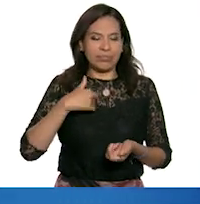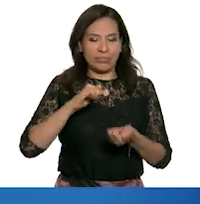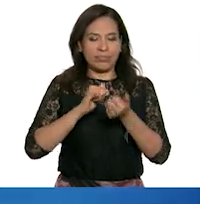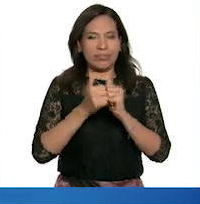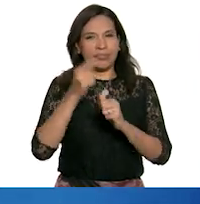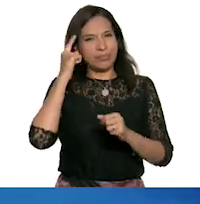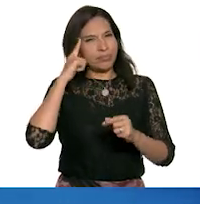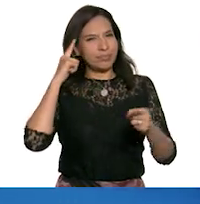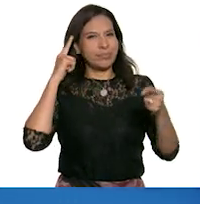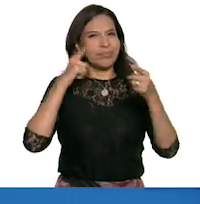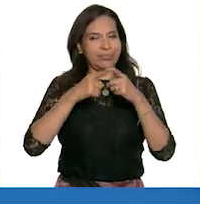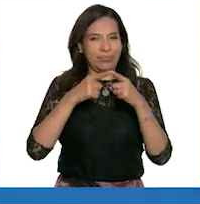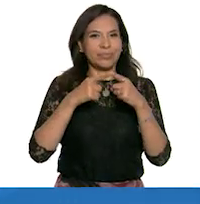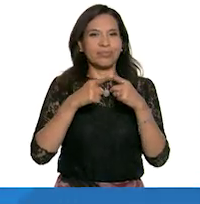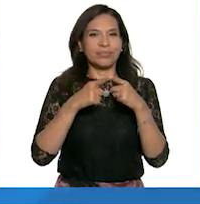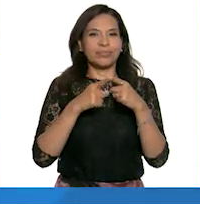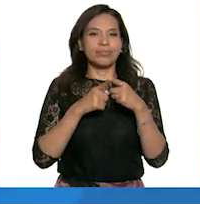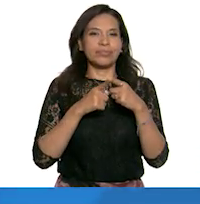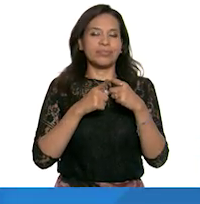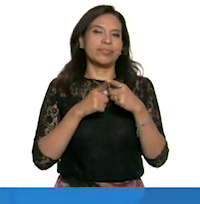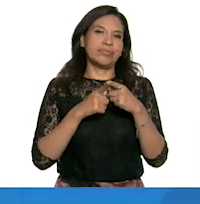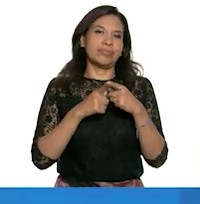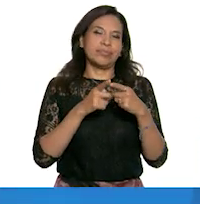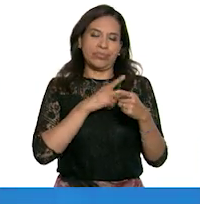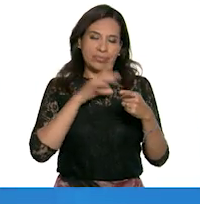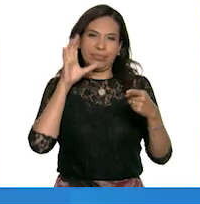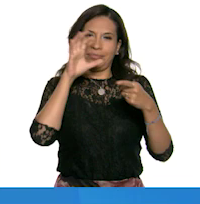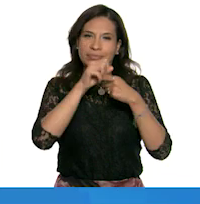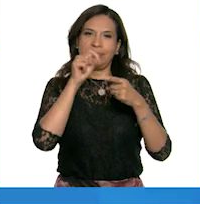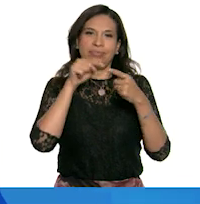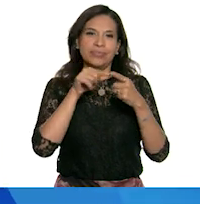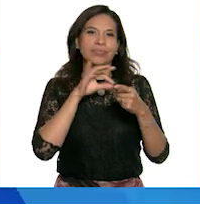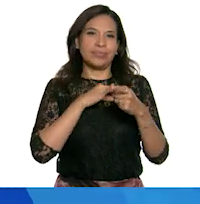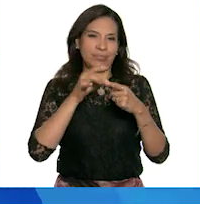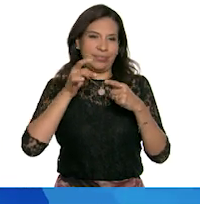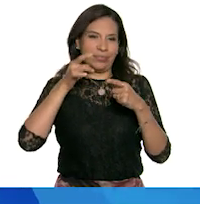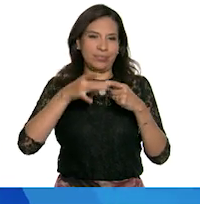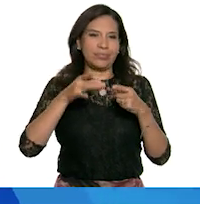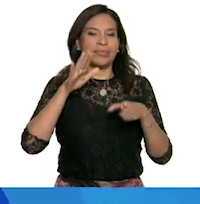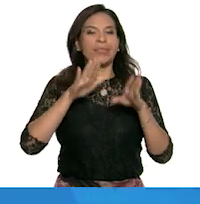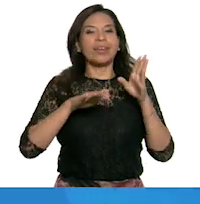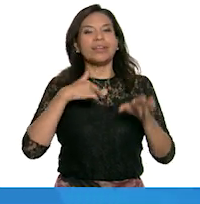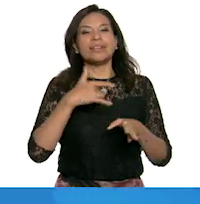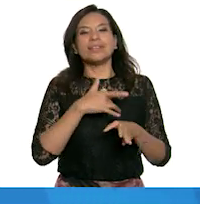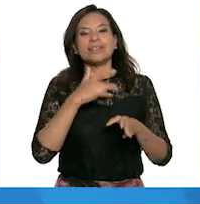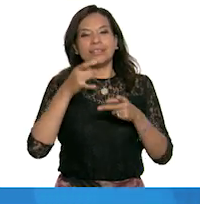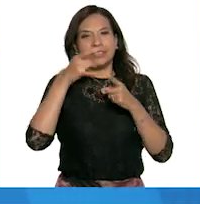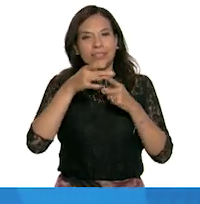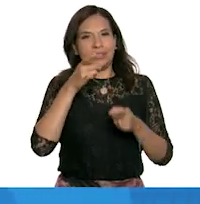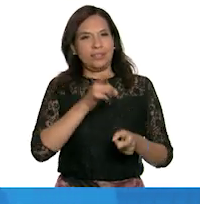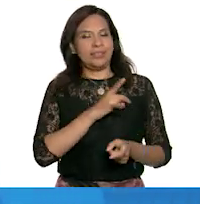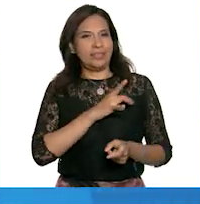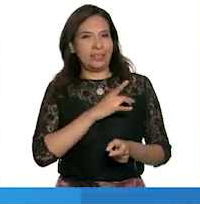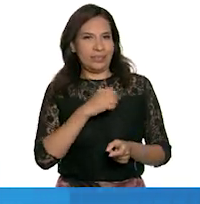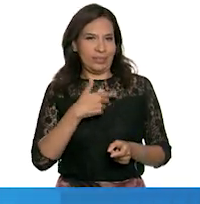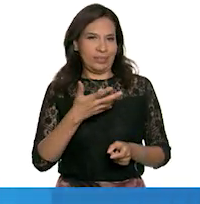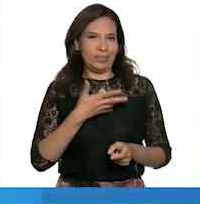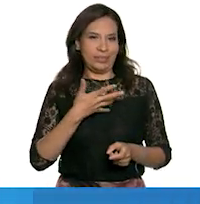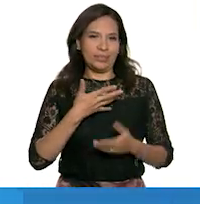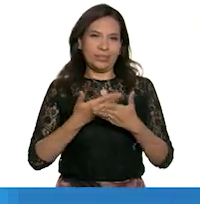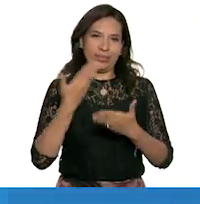en una meta y, pues, tengo que alcanzar esa meta para superarla y a la vez estoy superando ese temor que tenía.